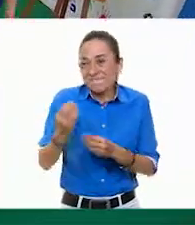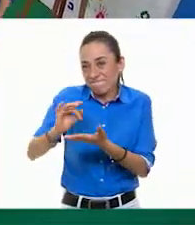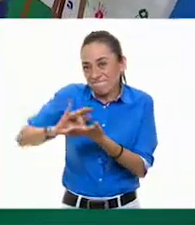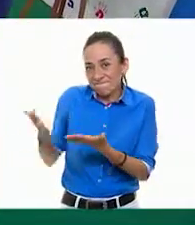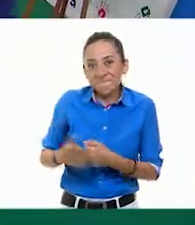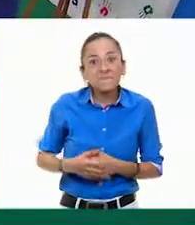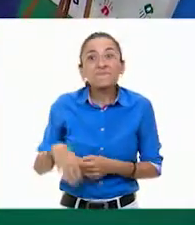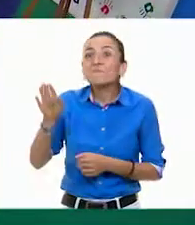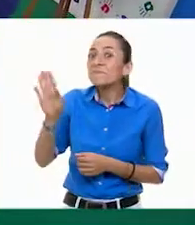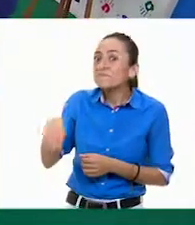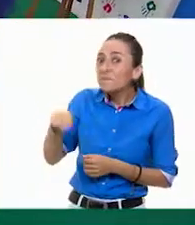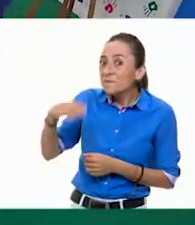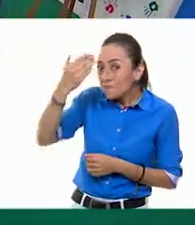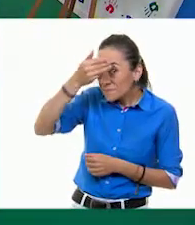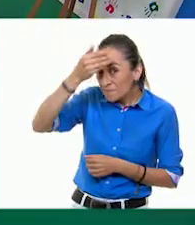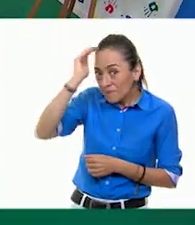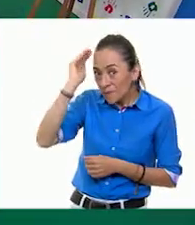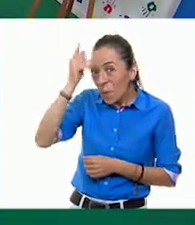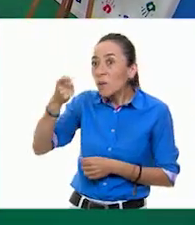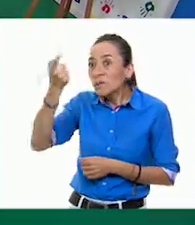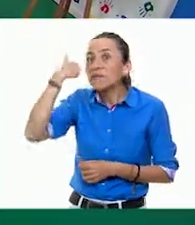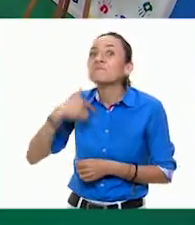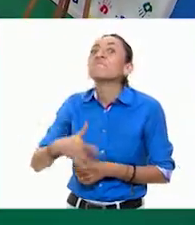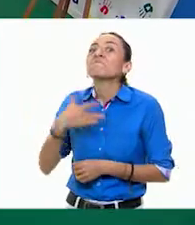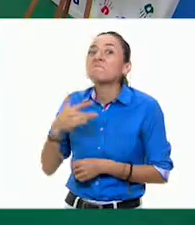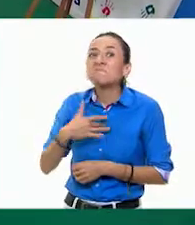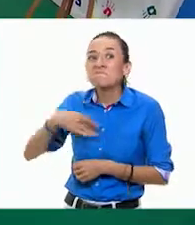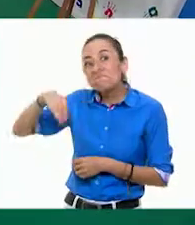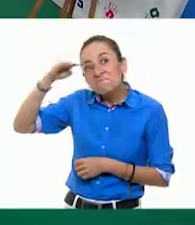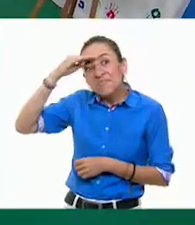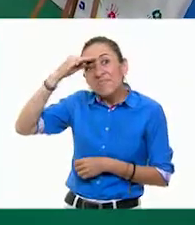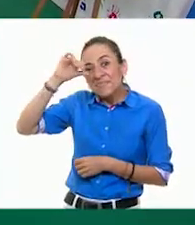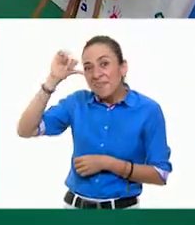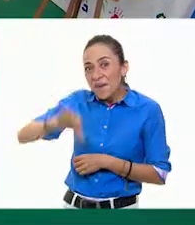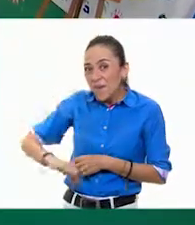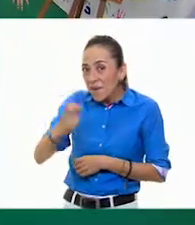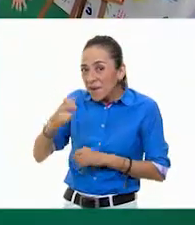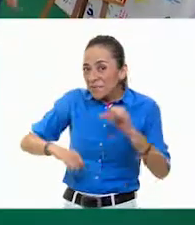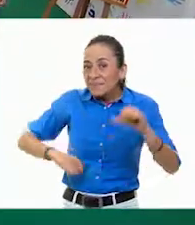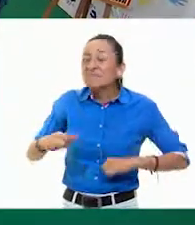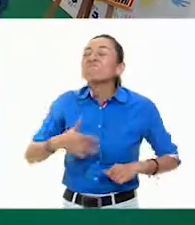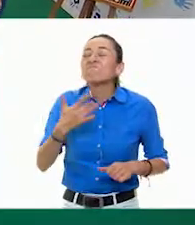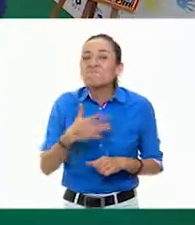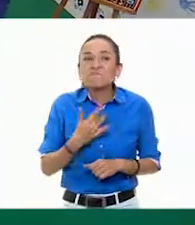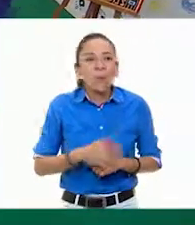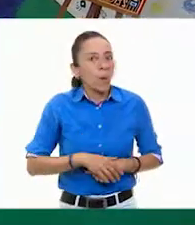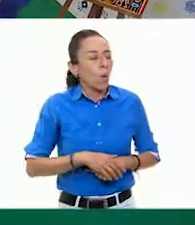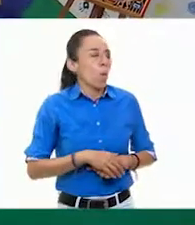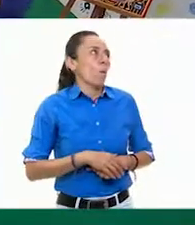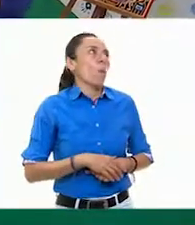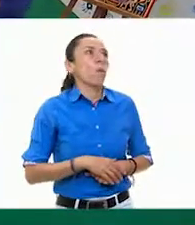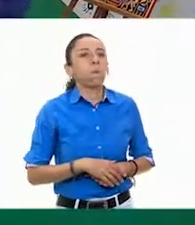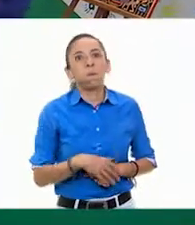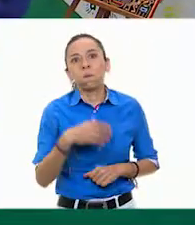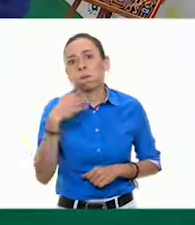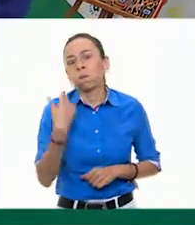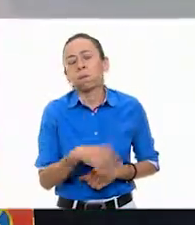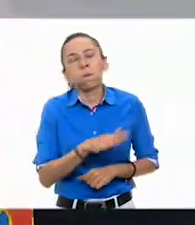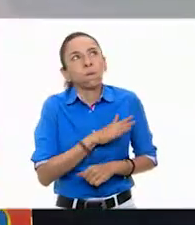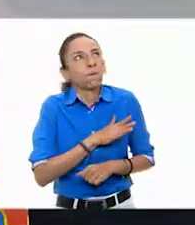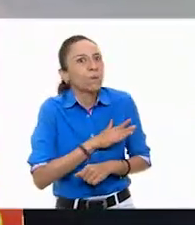actividad? ¡Oh, maestro! ¡Vale! Mira. Fantástico. sido un viaje magnífico,